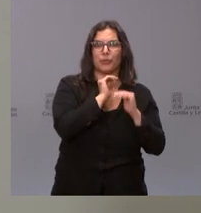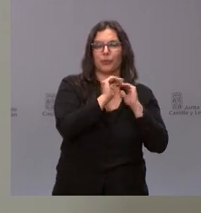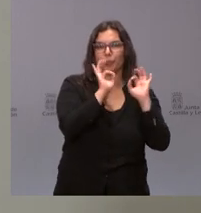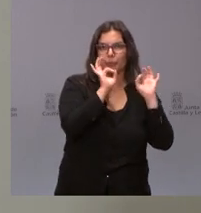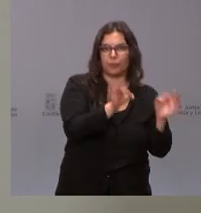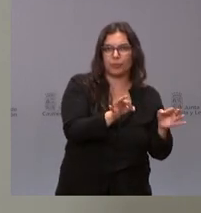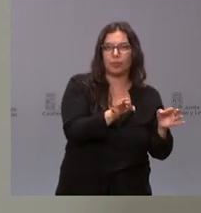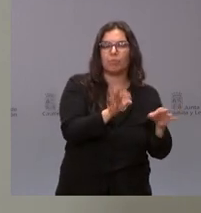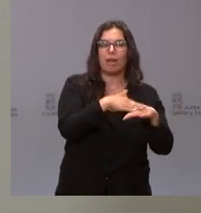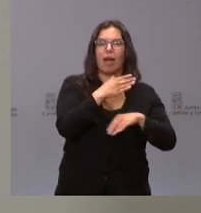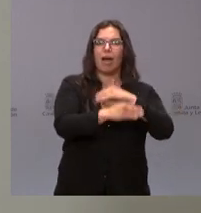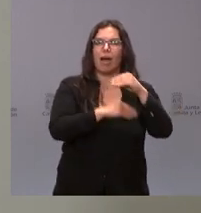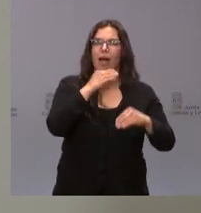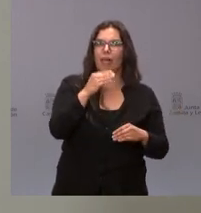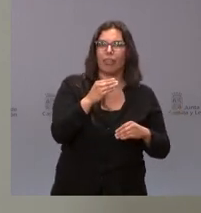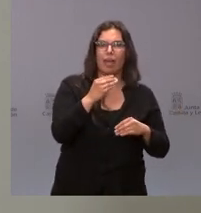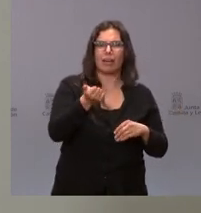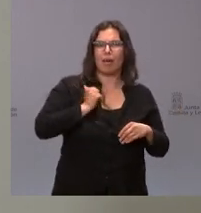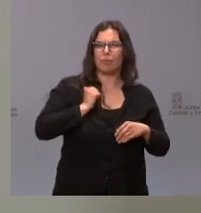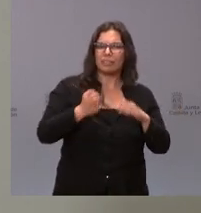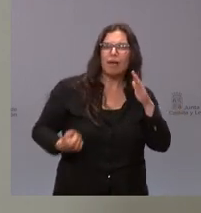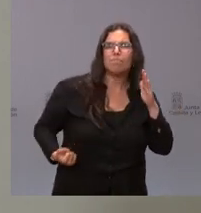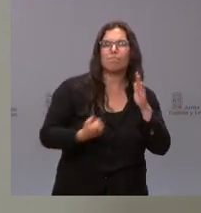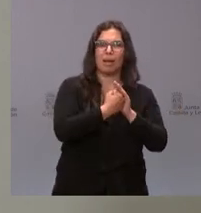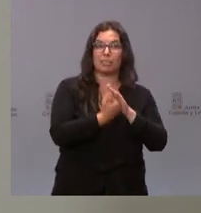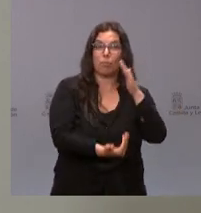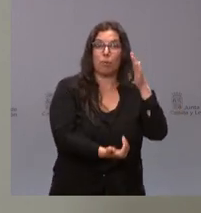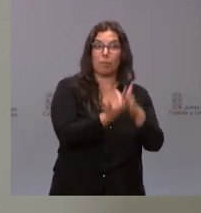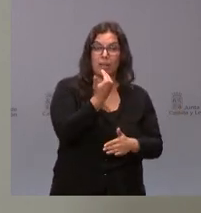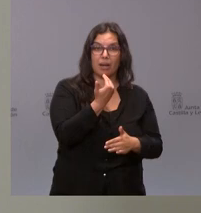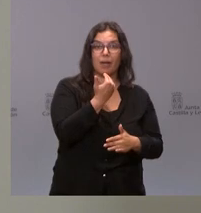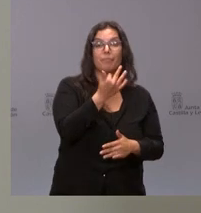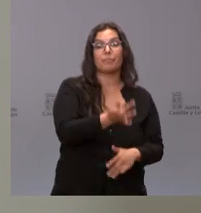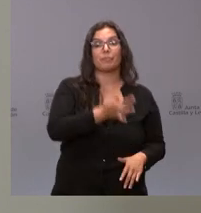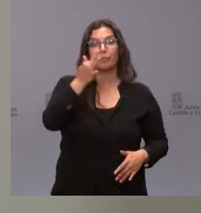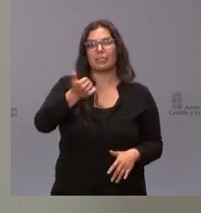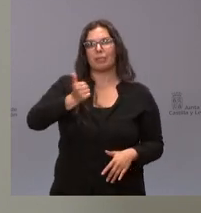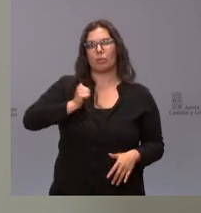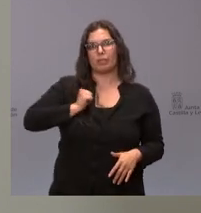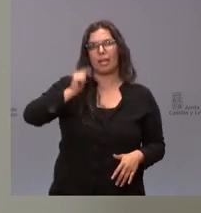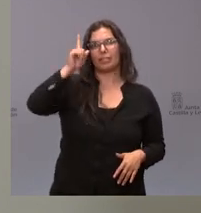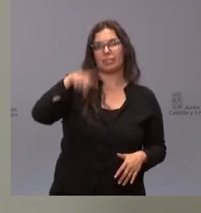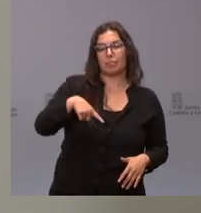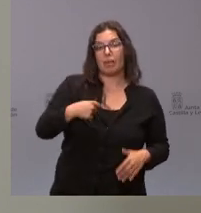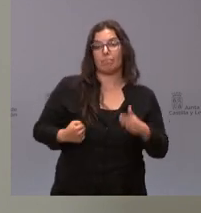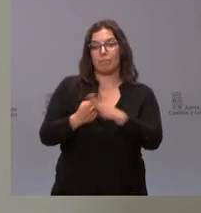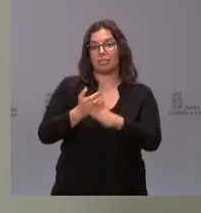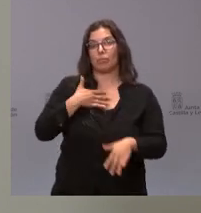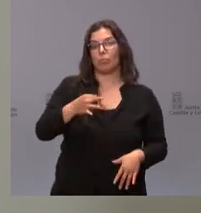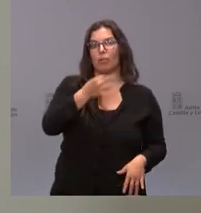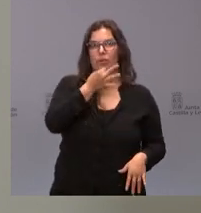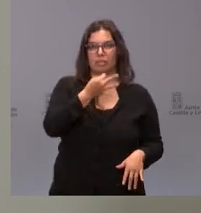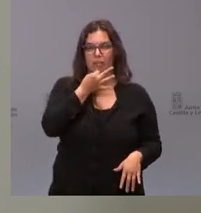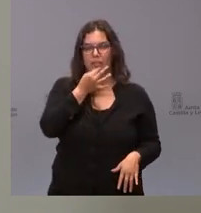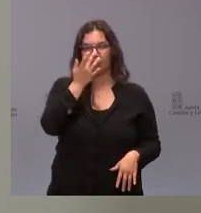hagamos la máxima utilización de los quirófanos por la mañana y además aprovechemos en todas las posibilidades de lo que la tarde nos ofrece